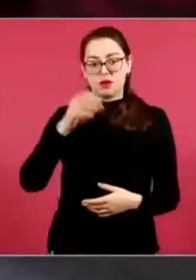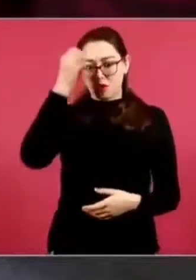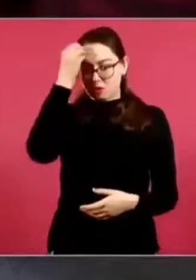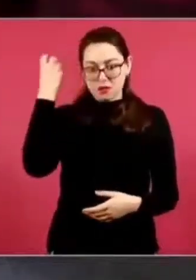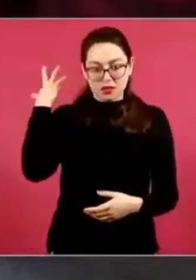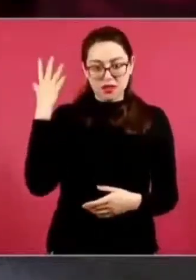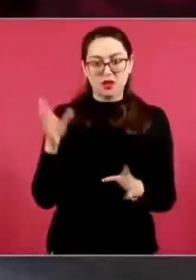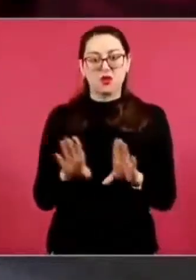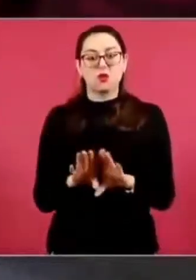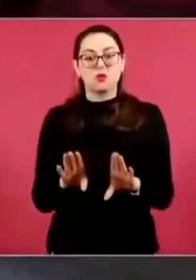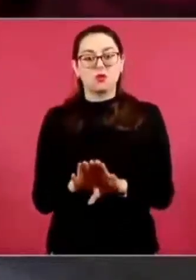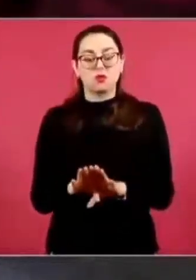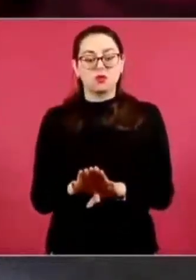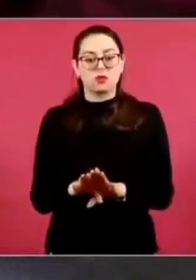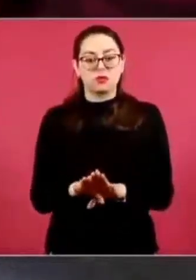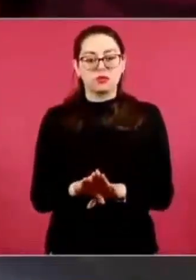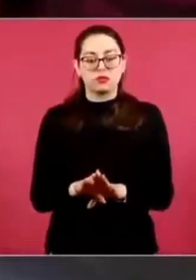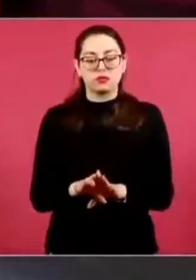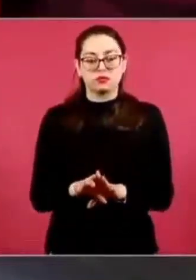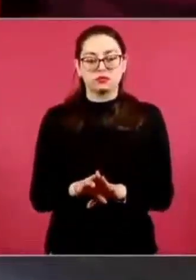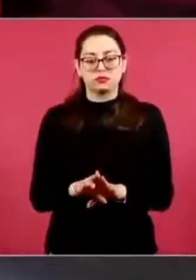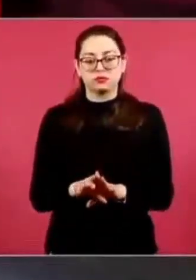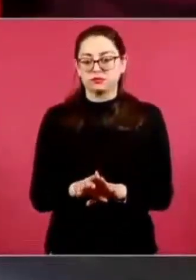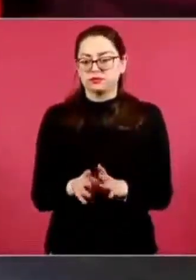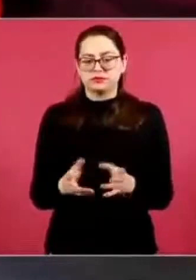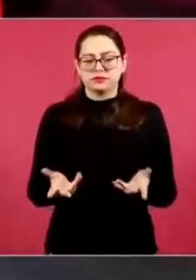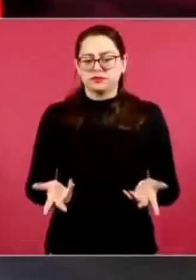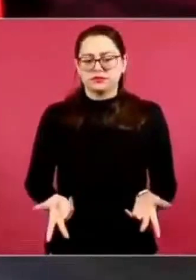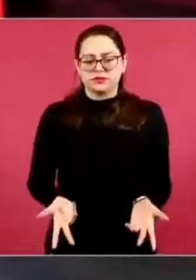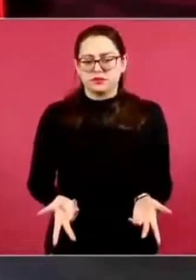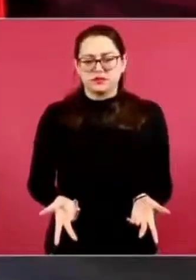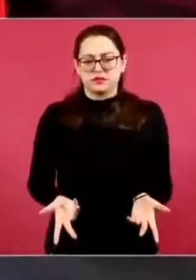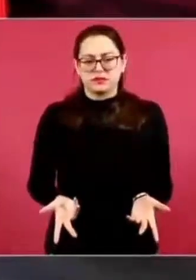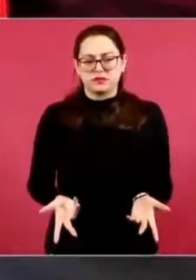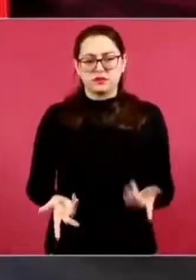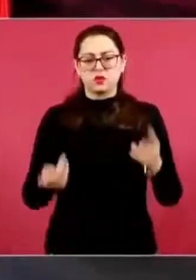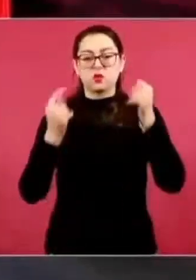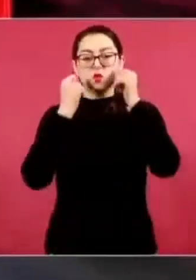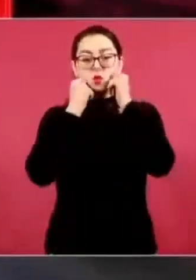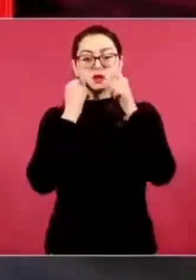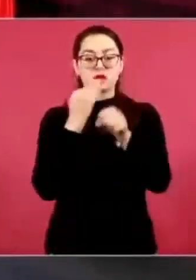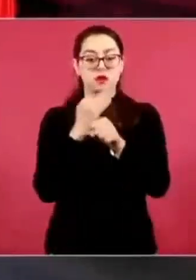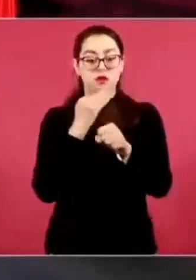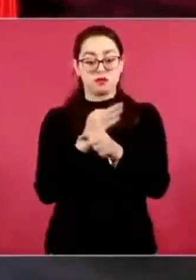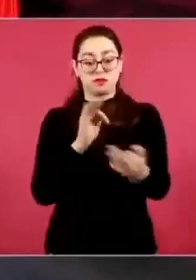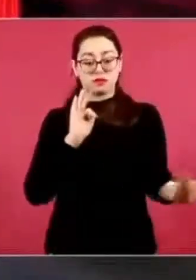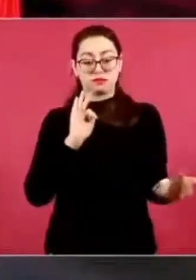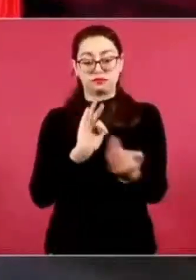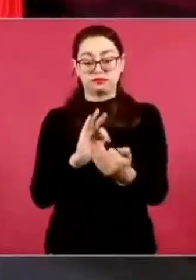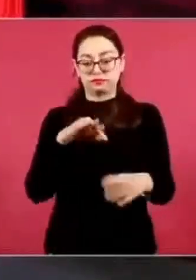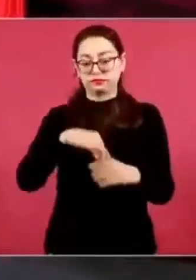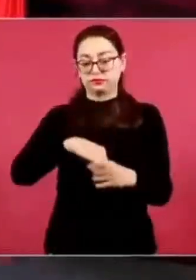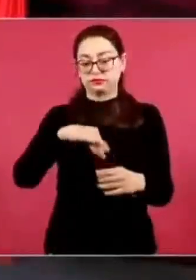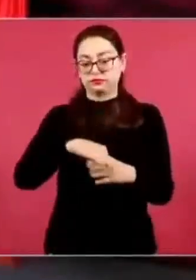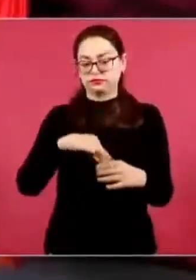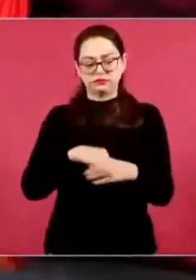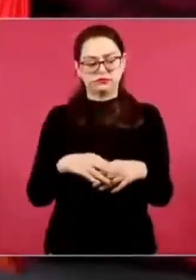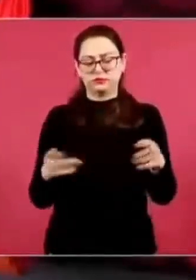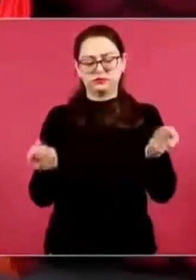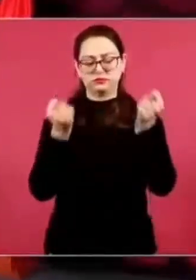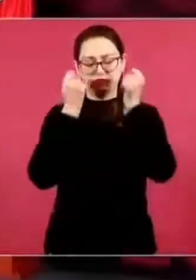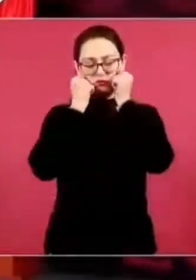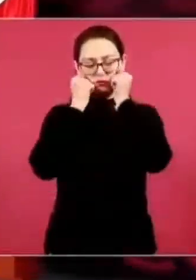Eso no le hace que sea por cuestiones electorales o por la temporada, pero